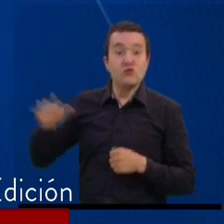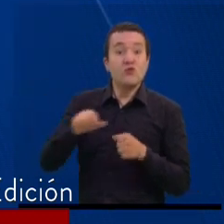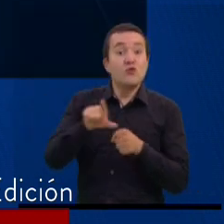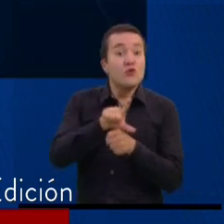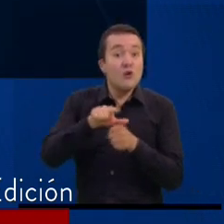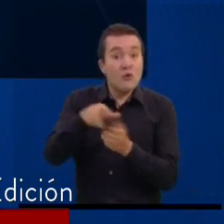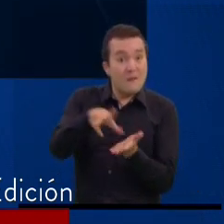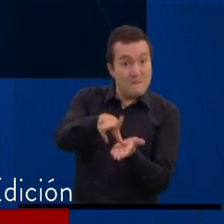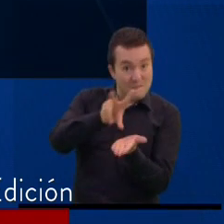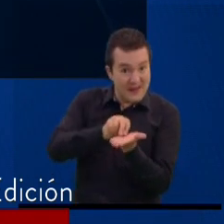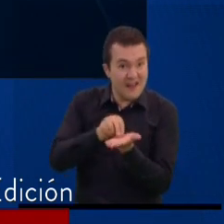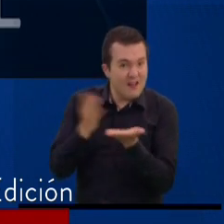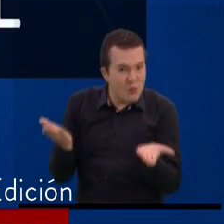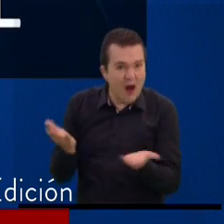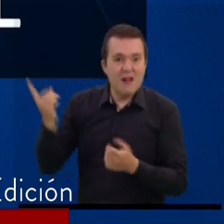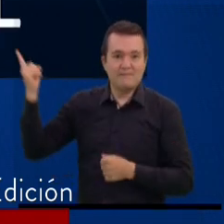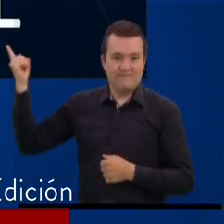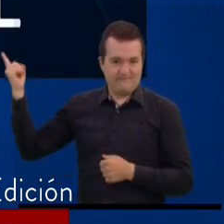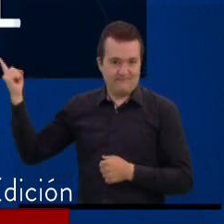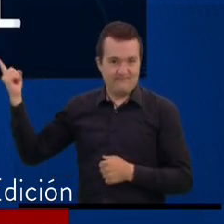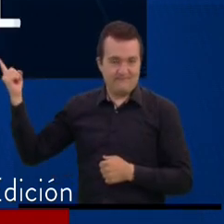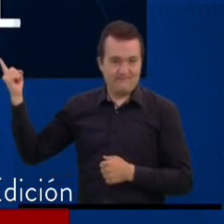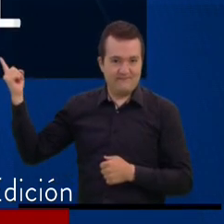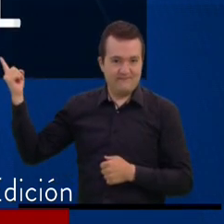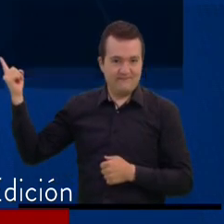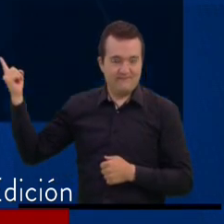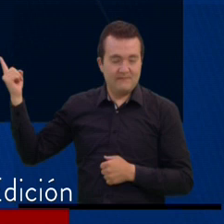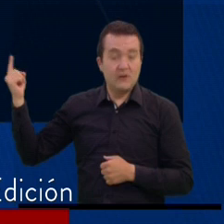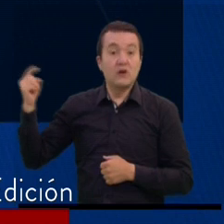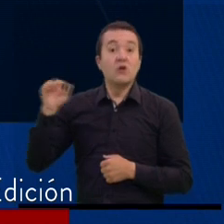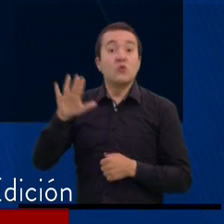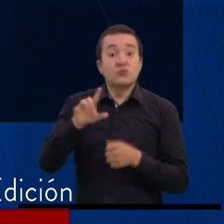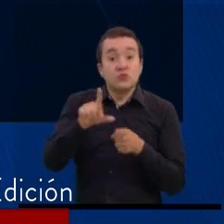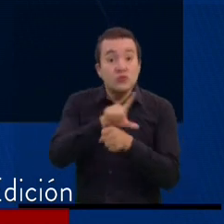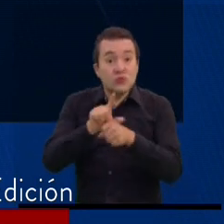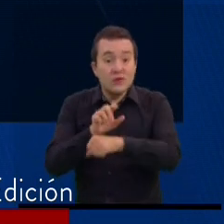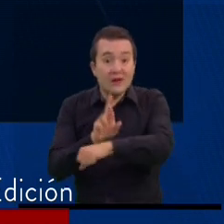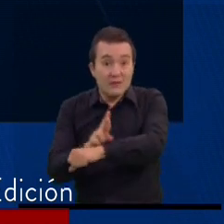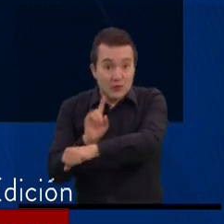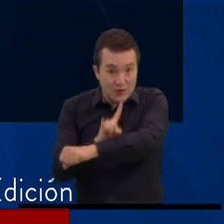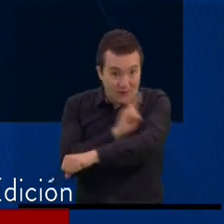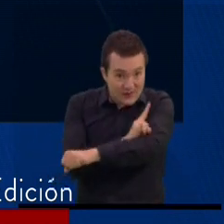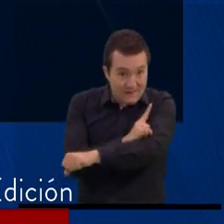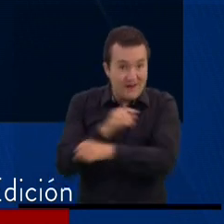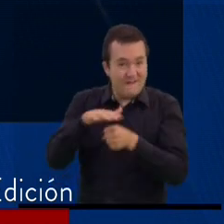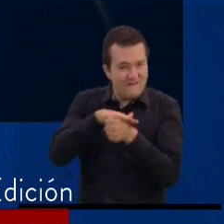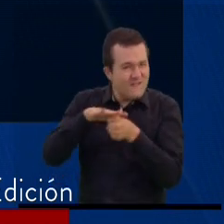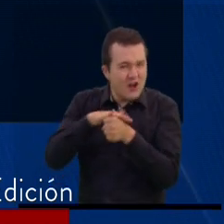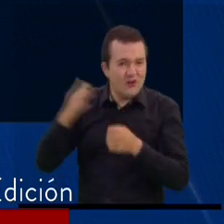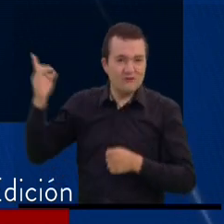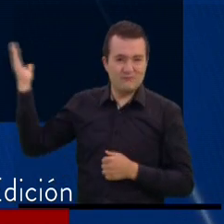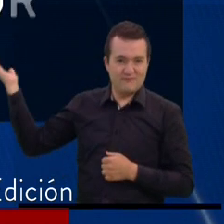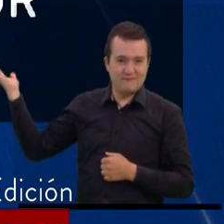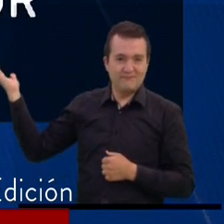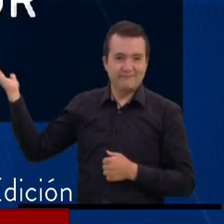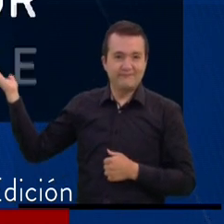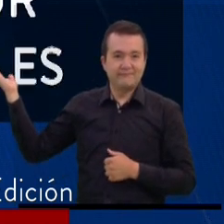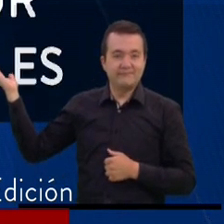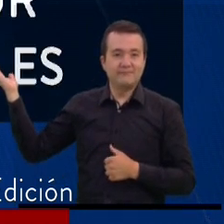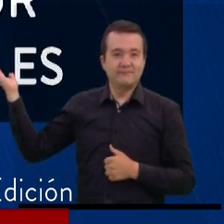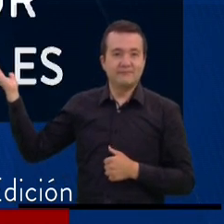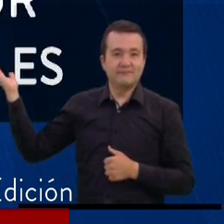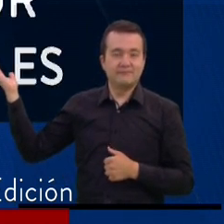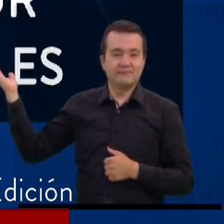Aranda, UPC Puente Aranda y Centro Industrial. Localidad Rafael Uribe, UPC Quiroga, Barrios Quiroga, Bravo Paez,